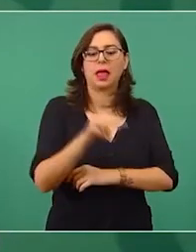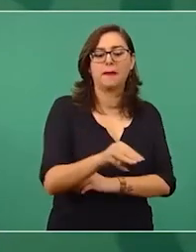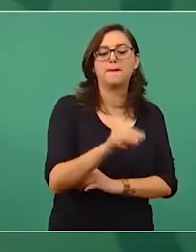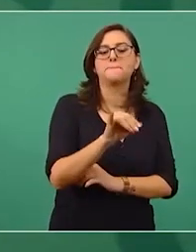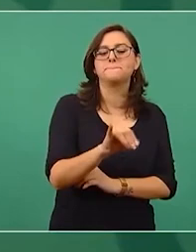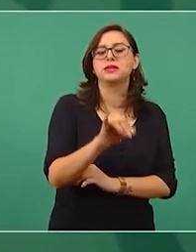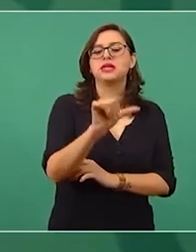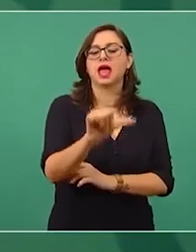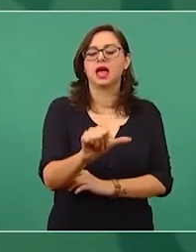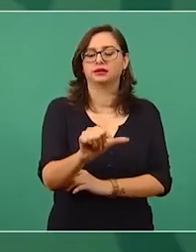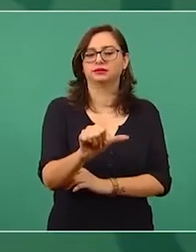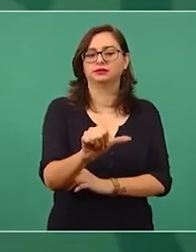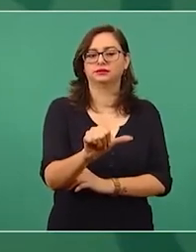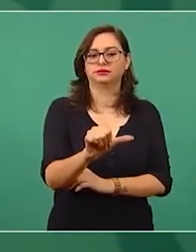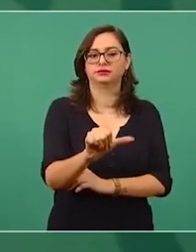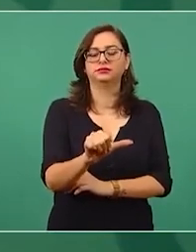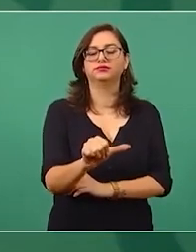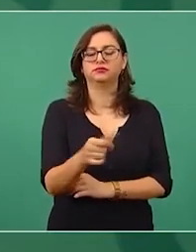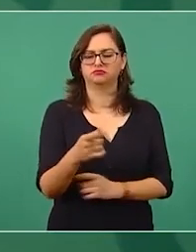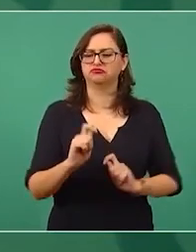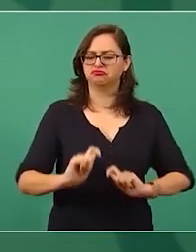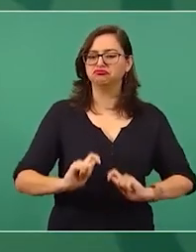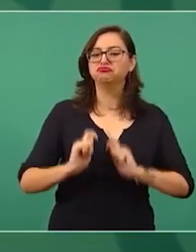si había dinero de por medio